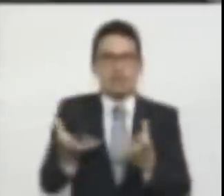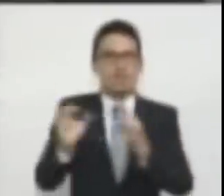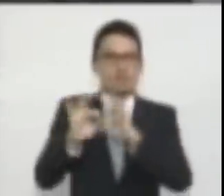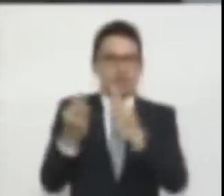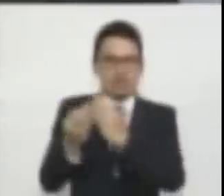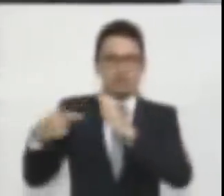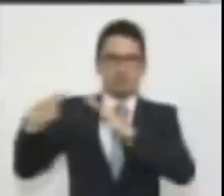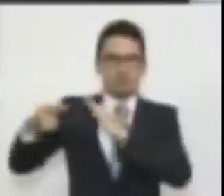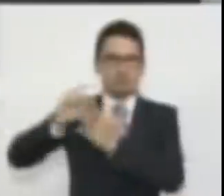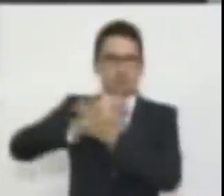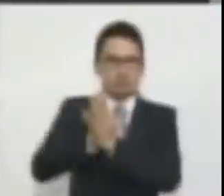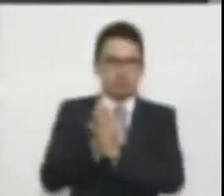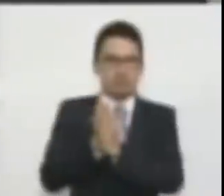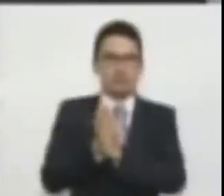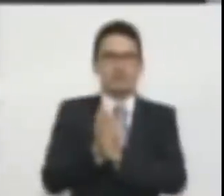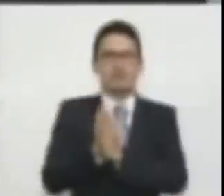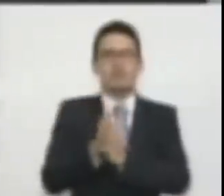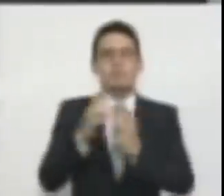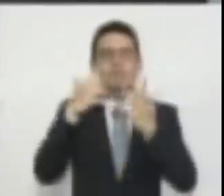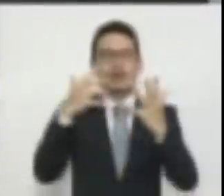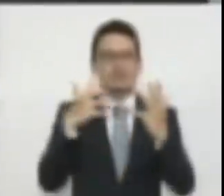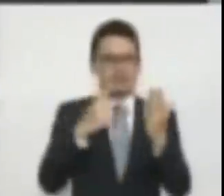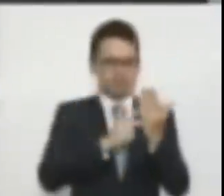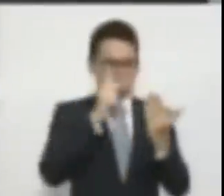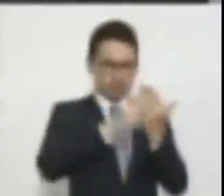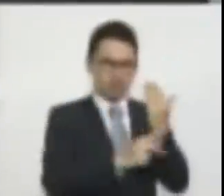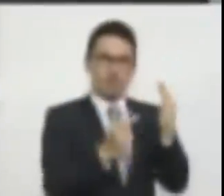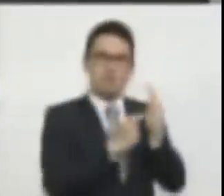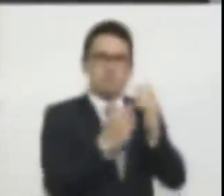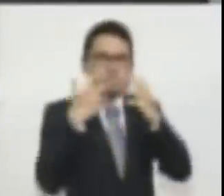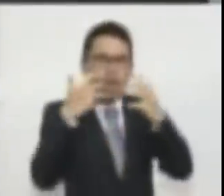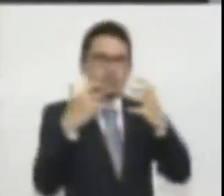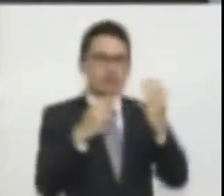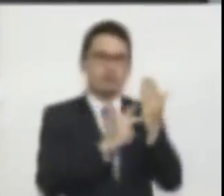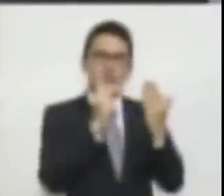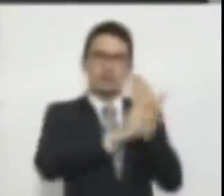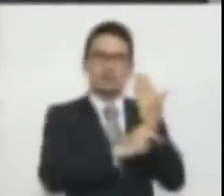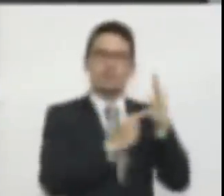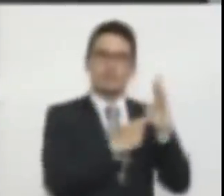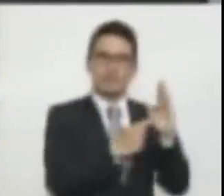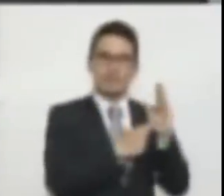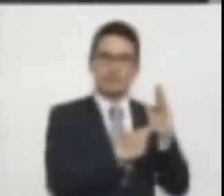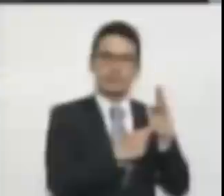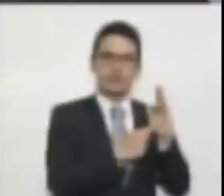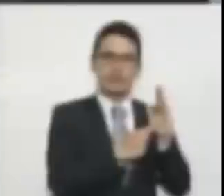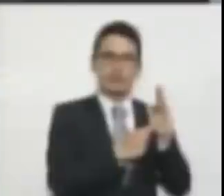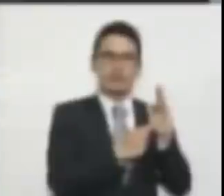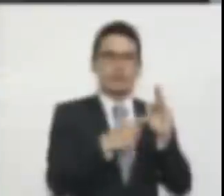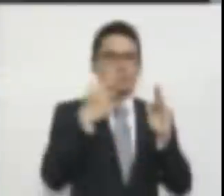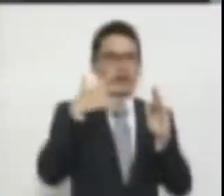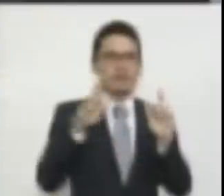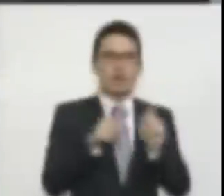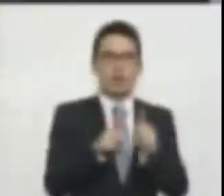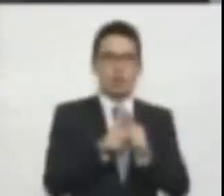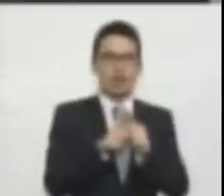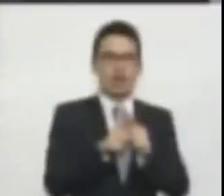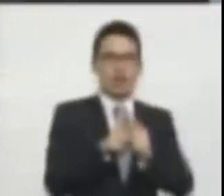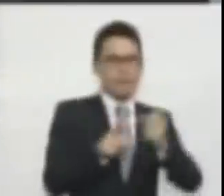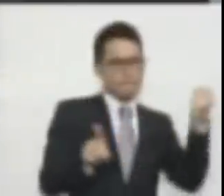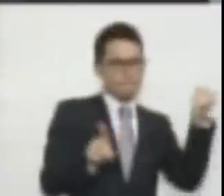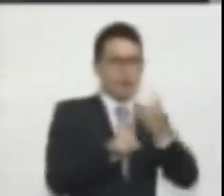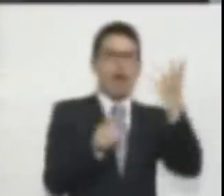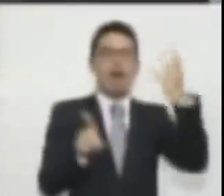Pero por sobre todo este proyecto le da un golpe brutal a la mujer